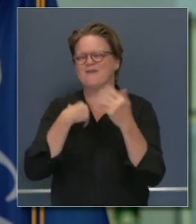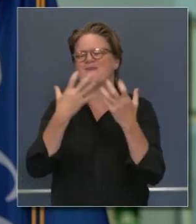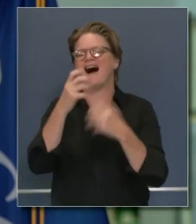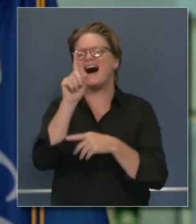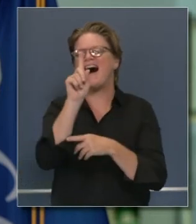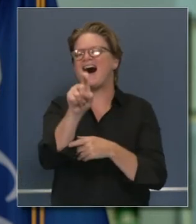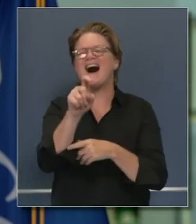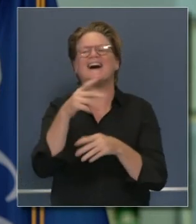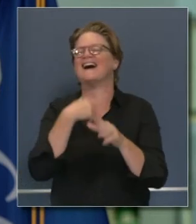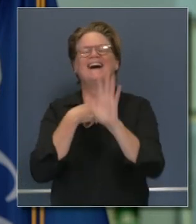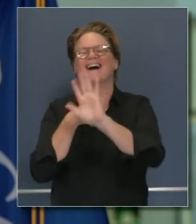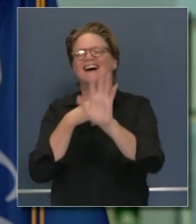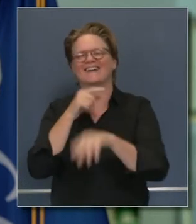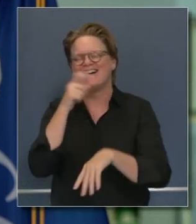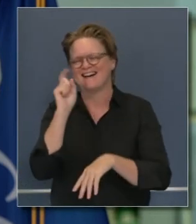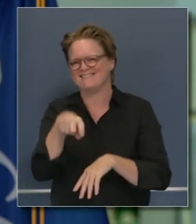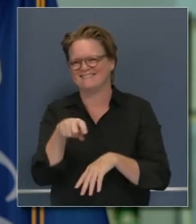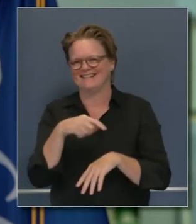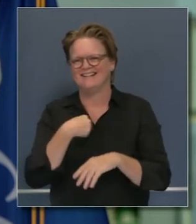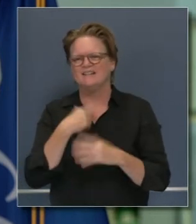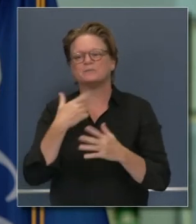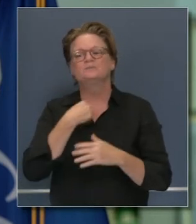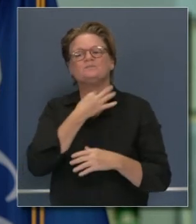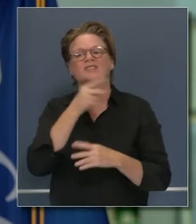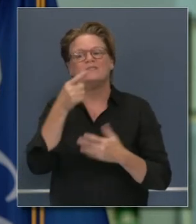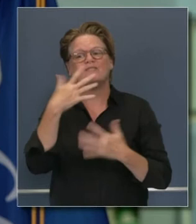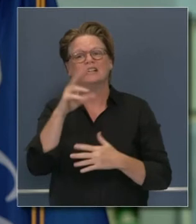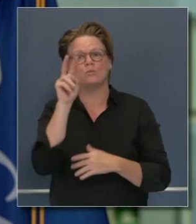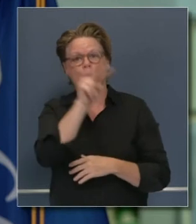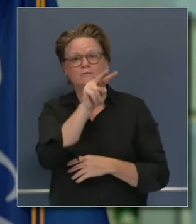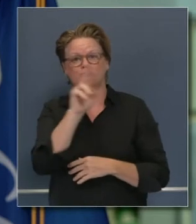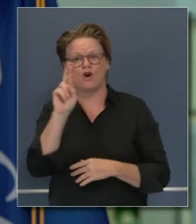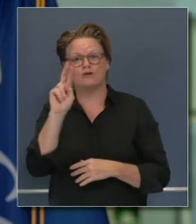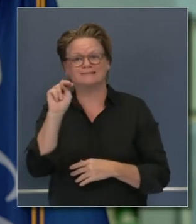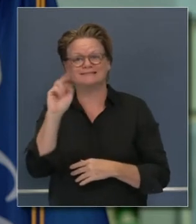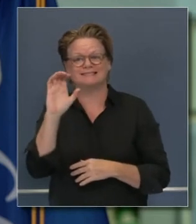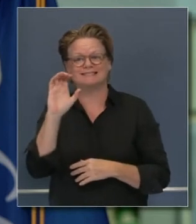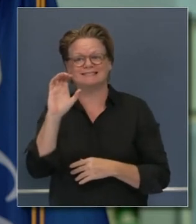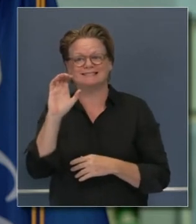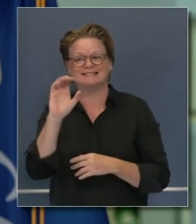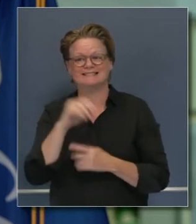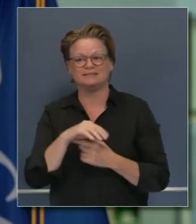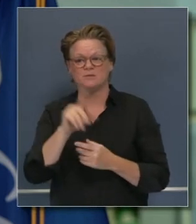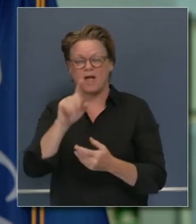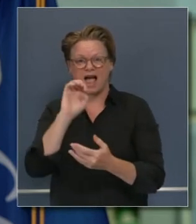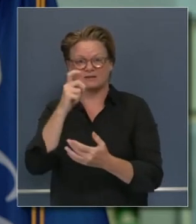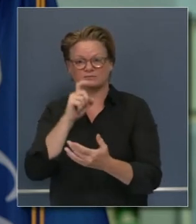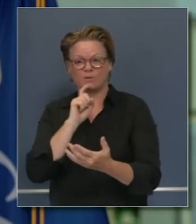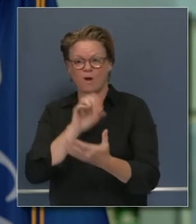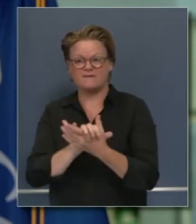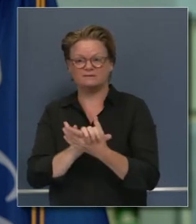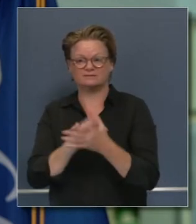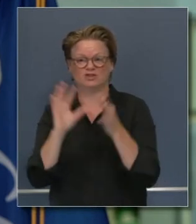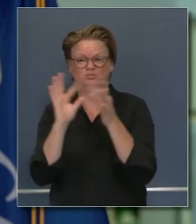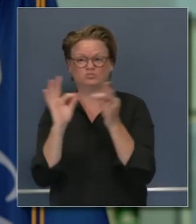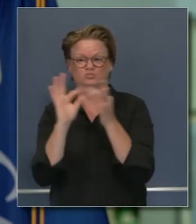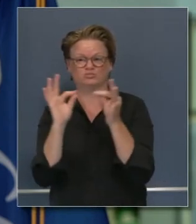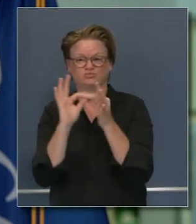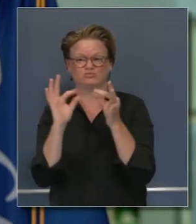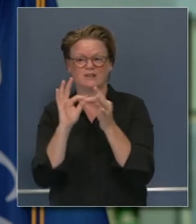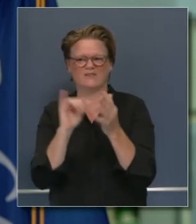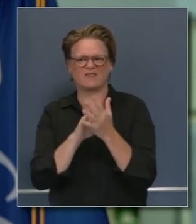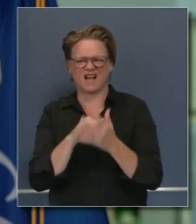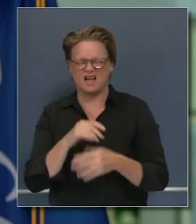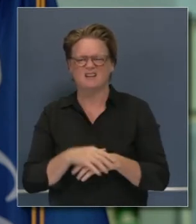si está viendo la RC tiene usted alguna respuesta a su esposa ex esposa que su